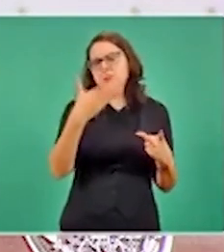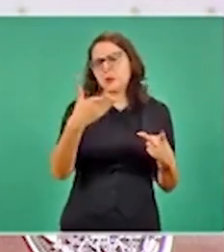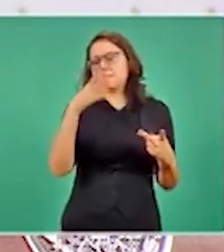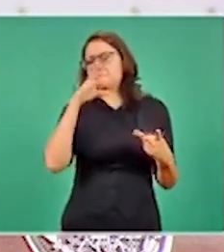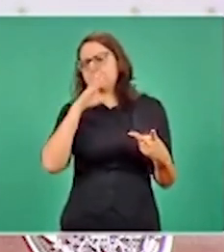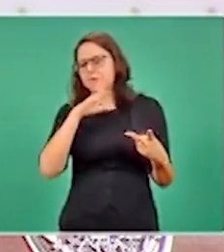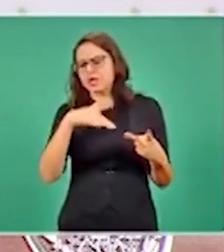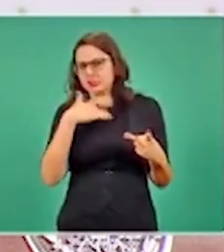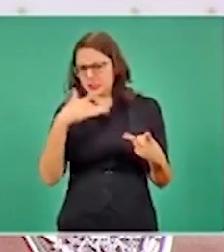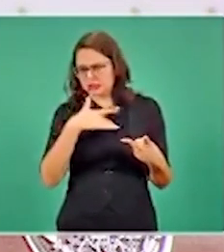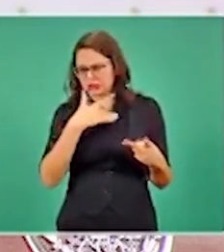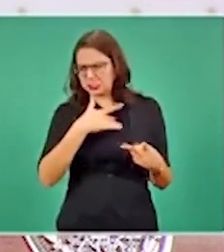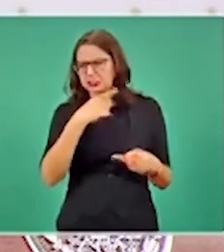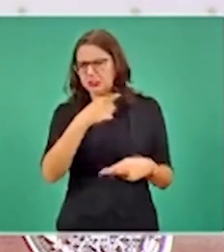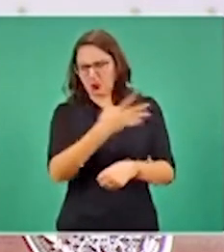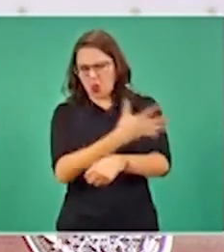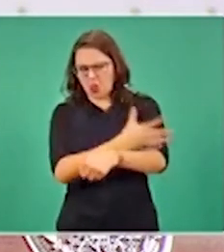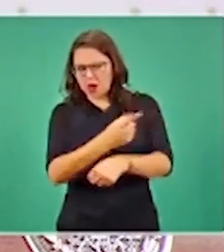¿Es honesto?